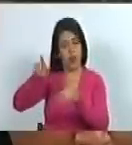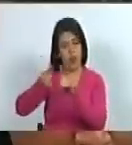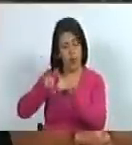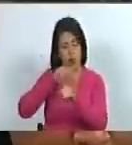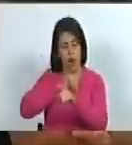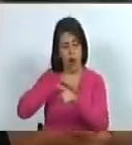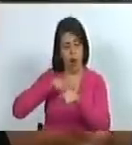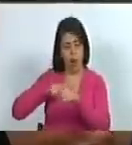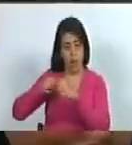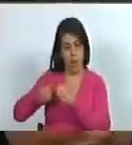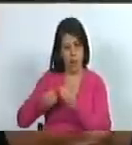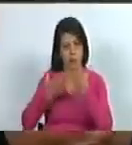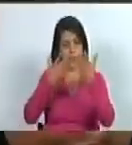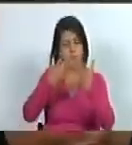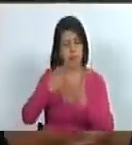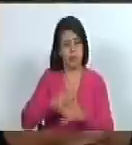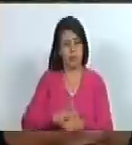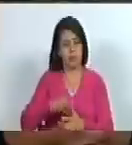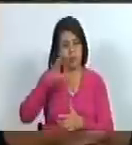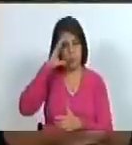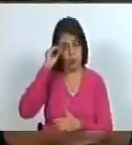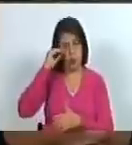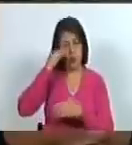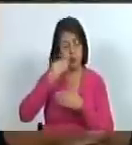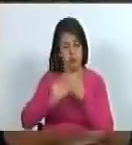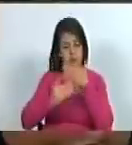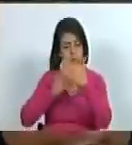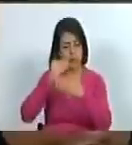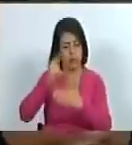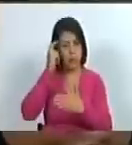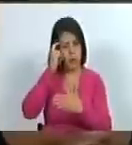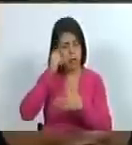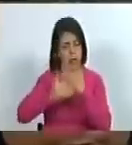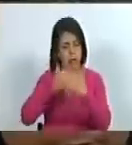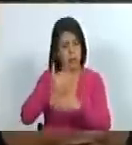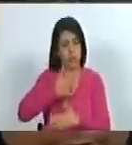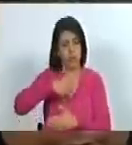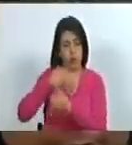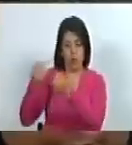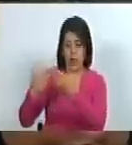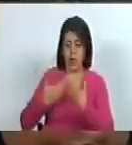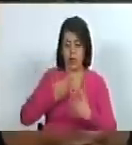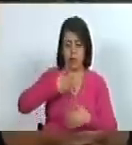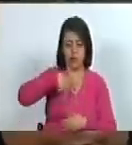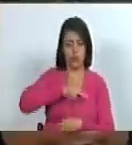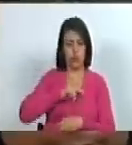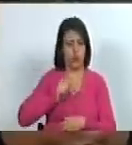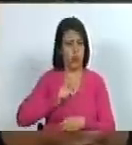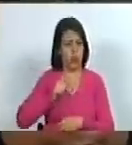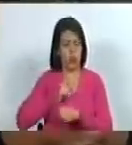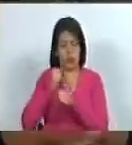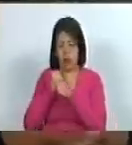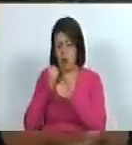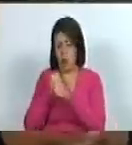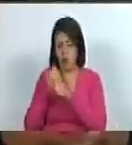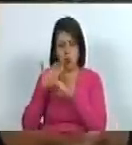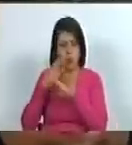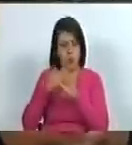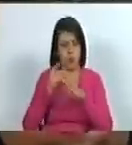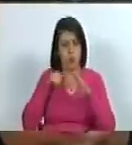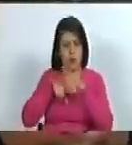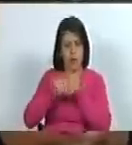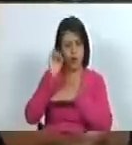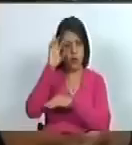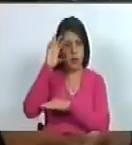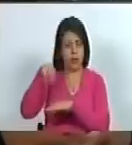Dios día a día nos otorga a cada uno de nosotros dependiendo de la función que cumplamos dentro de la